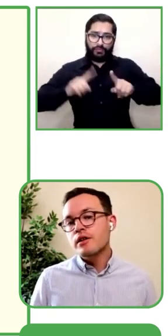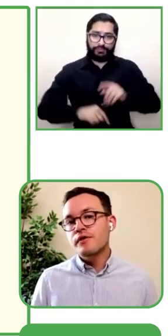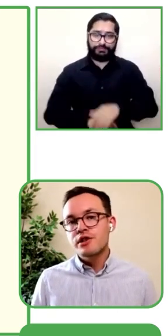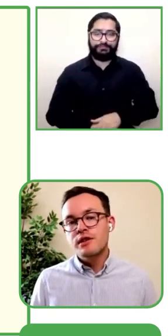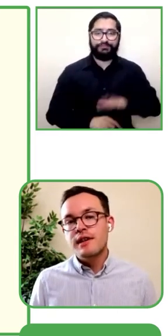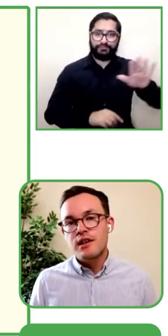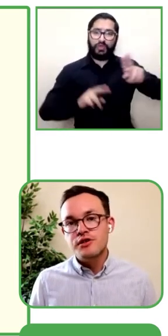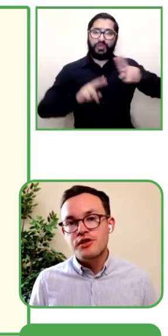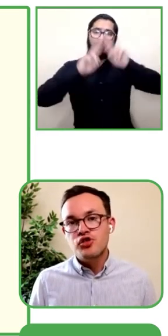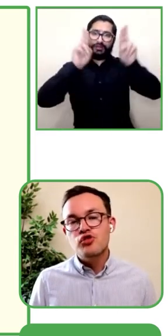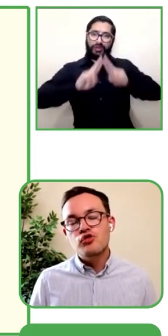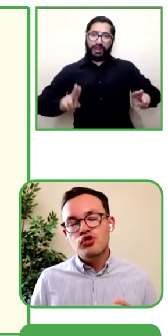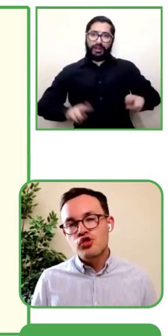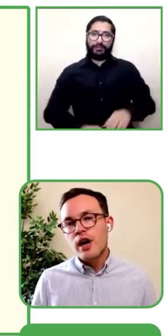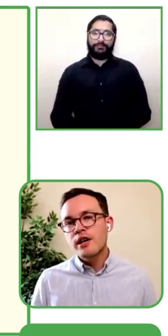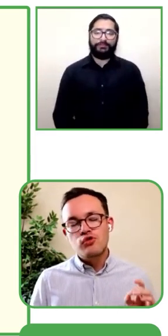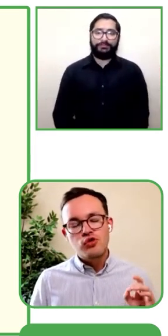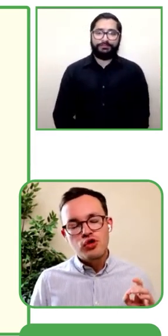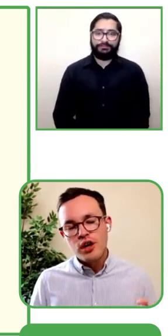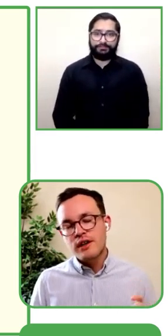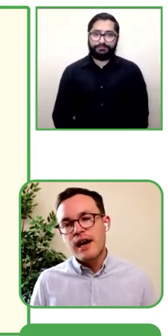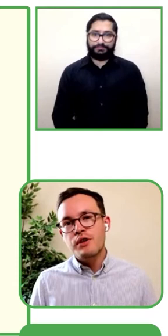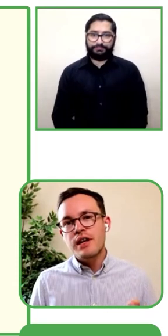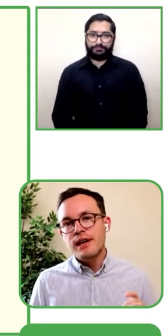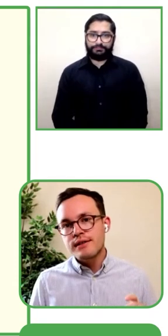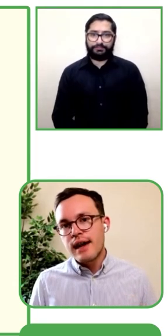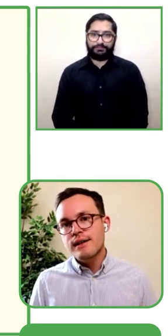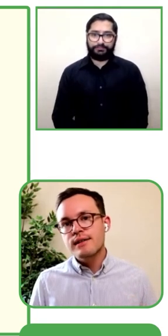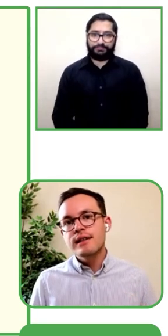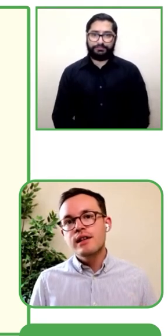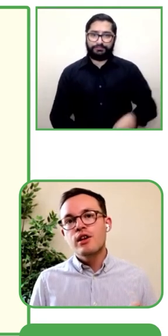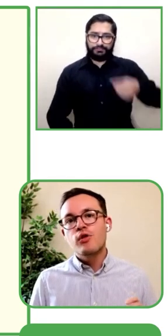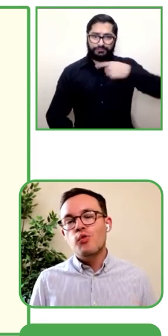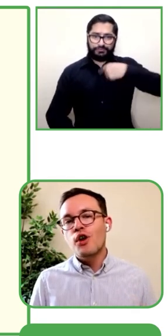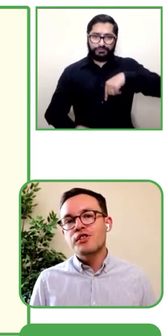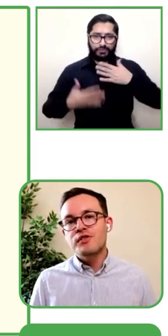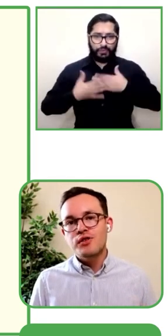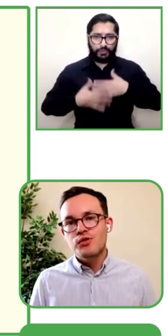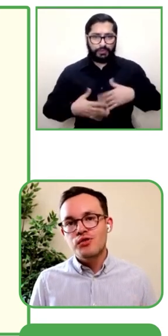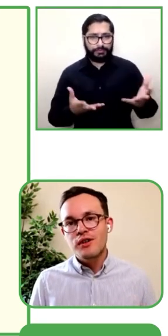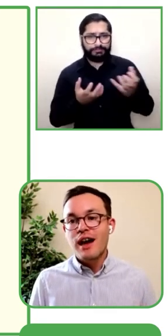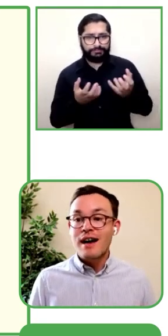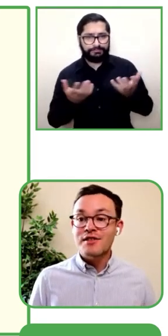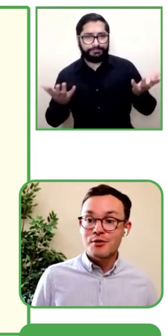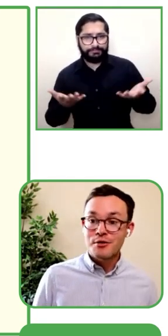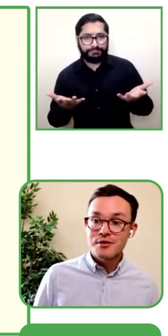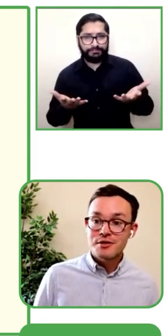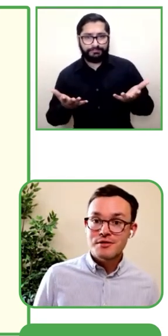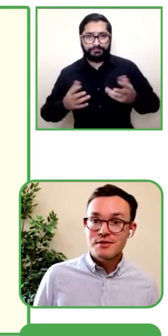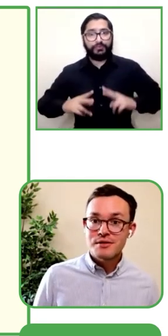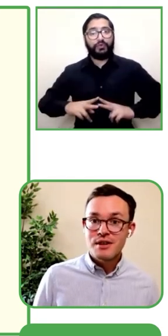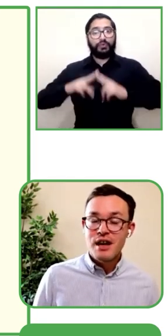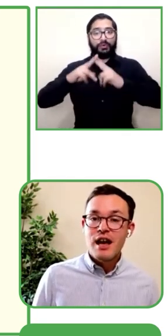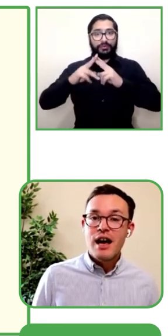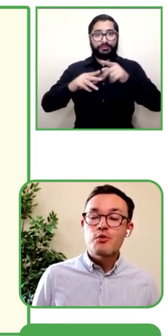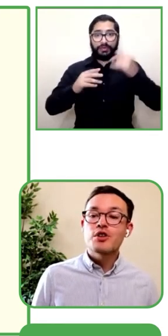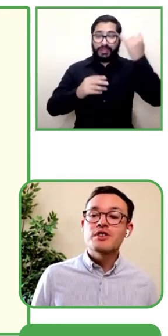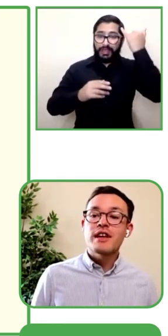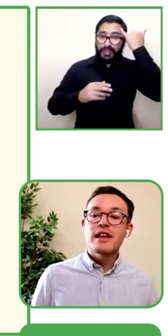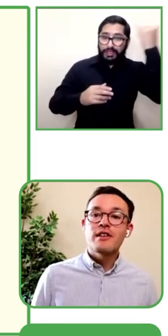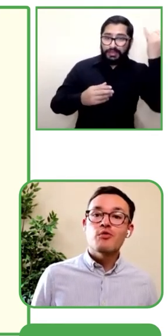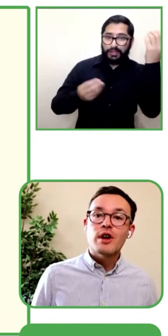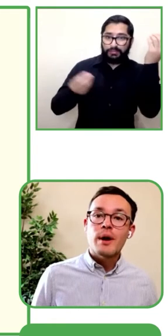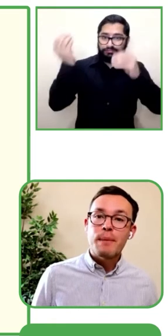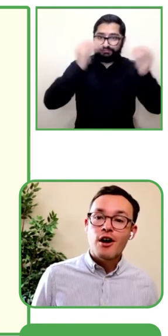Y estamos construyendo inteligencia artificial para descifrar qué